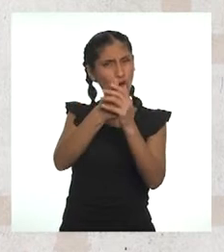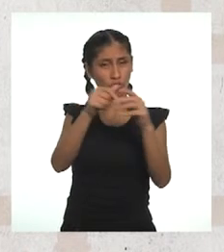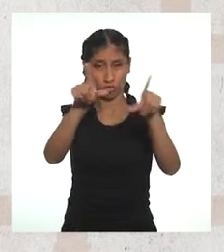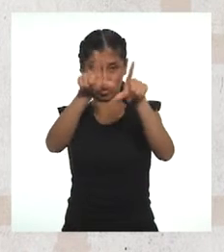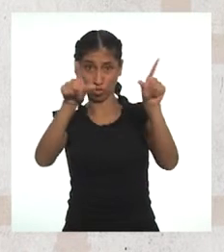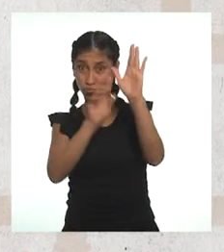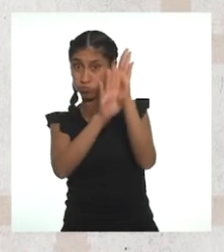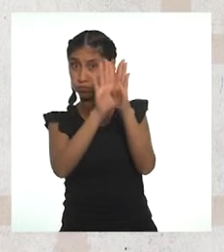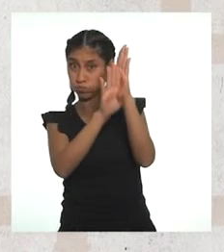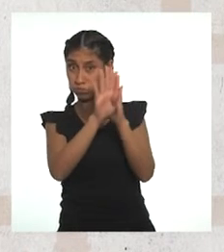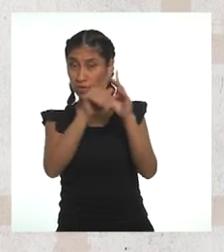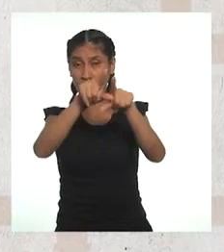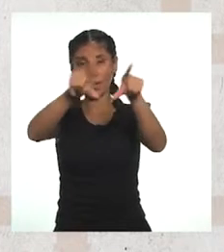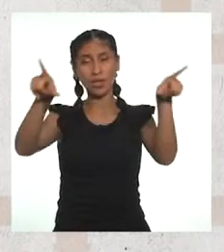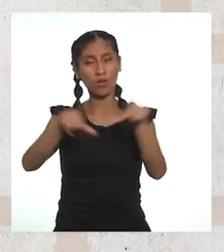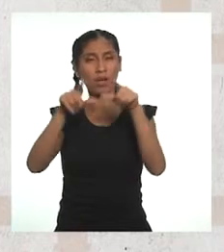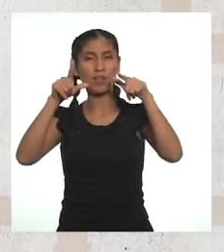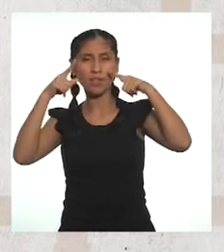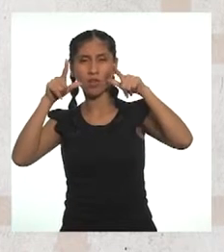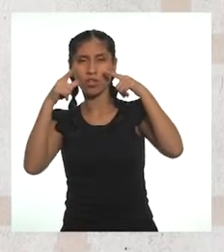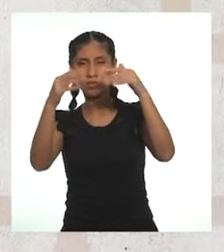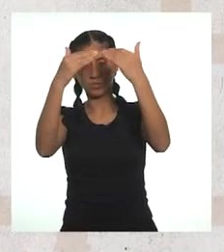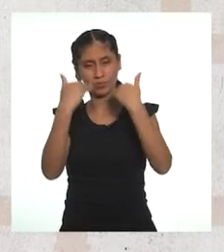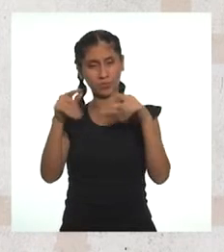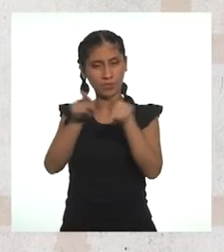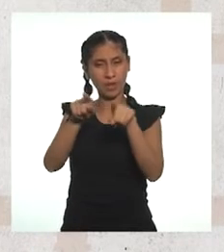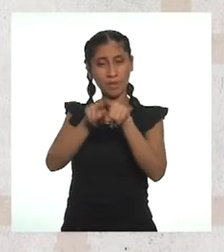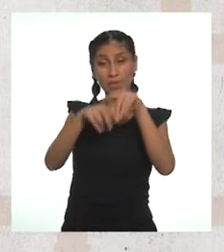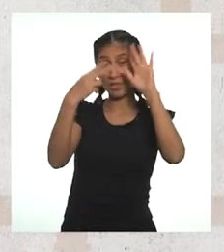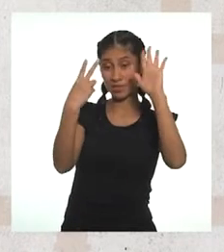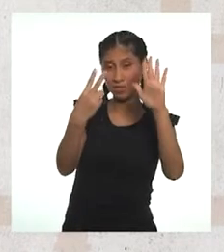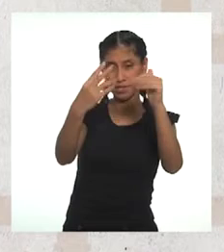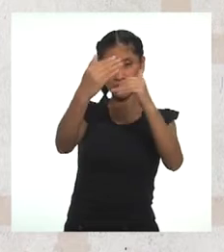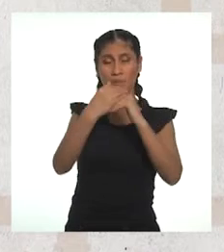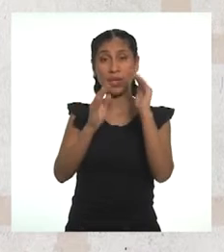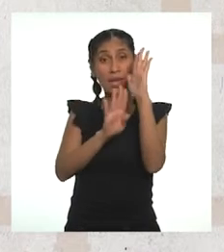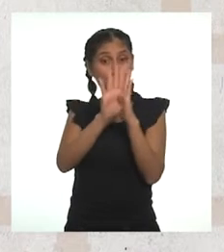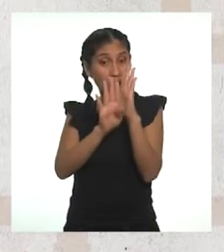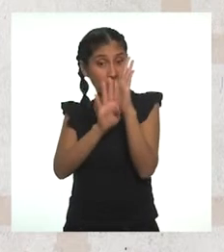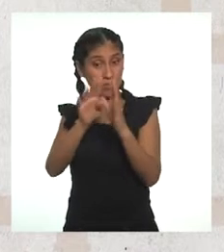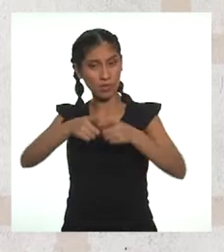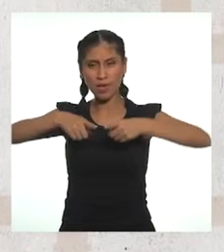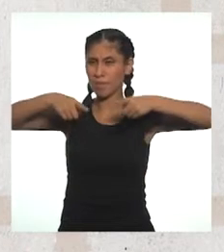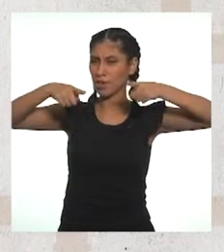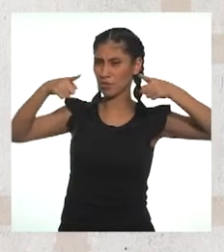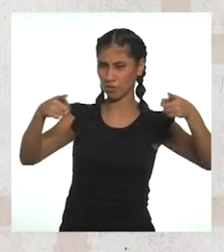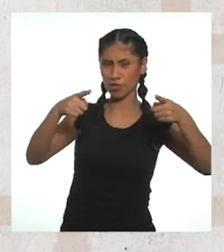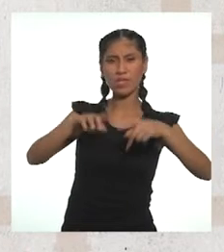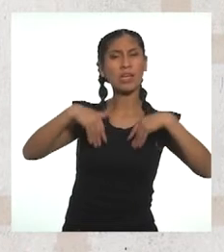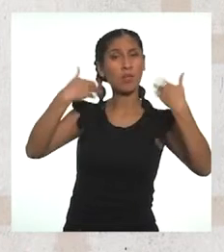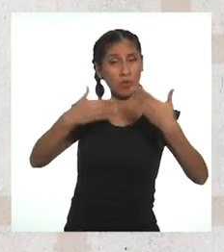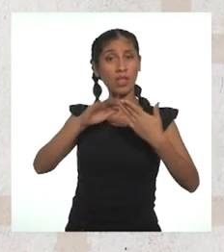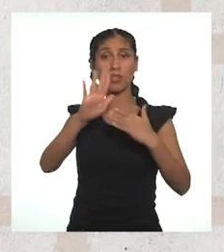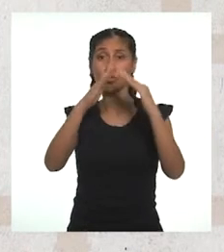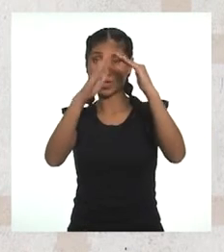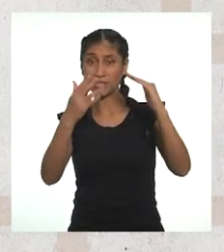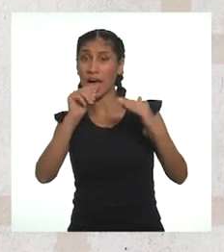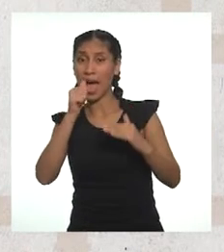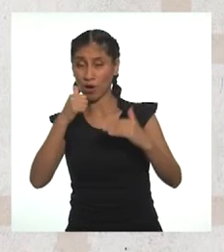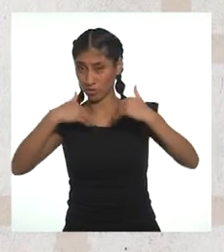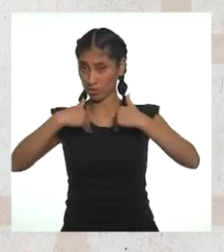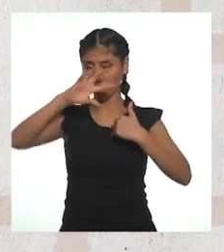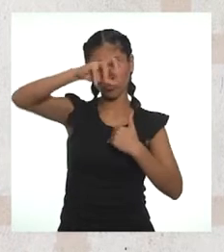rural en Loreto. Siete, y el mejoramiento y ampliación del servicio de abastecimiento de agua